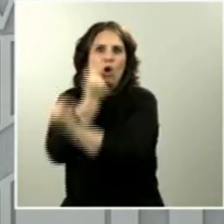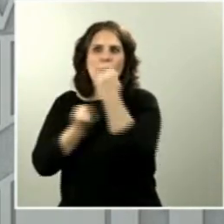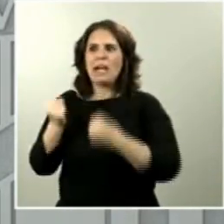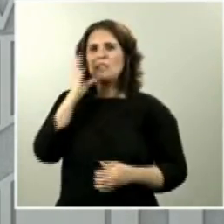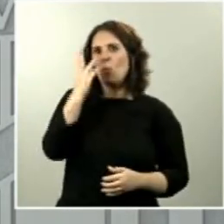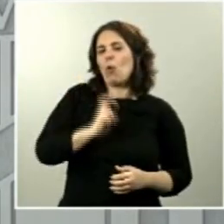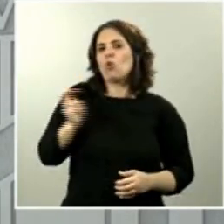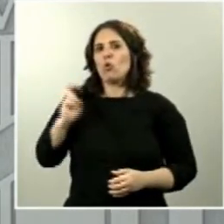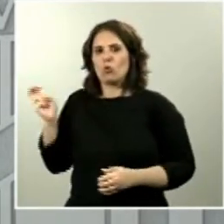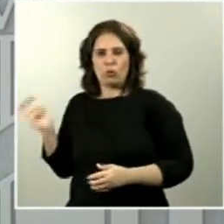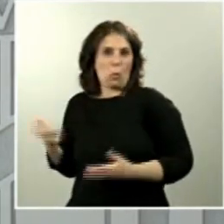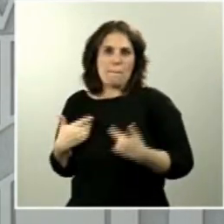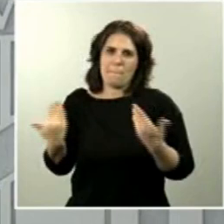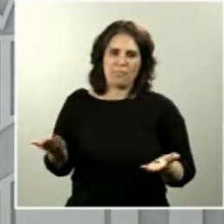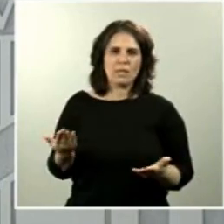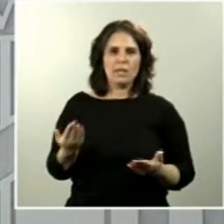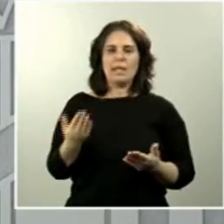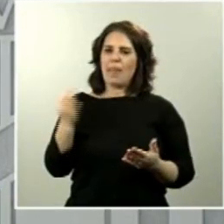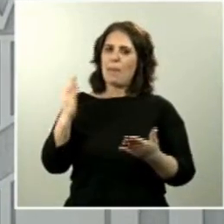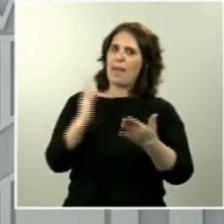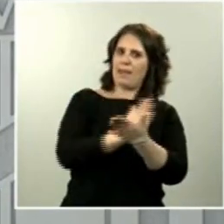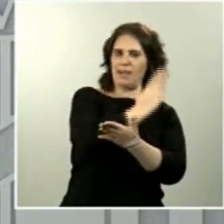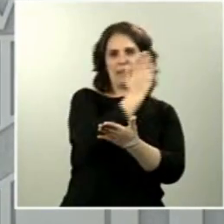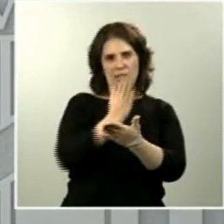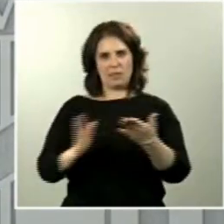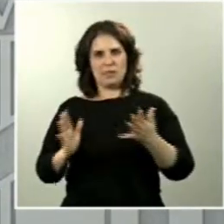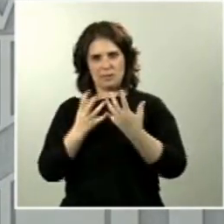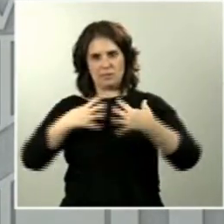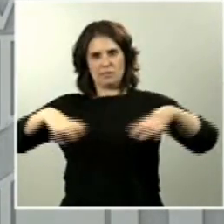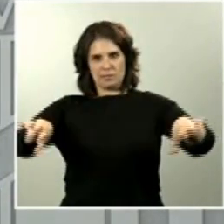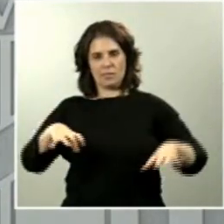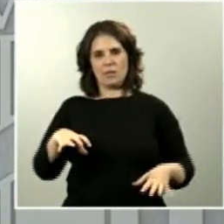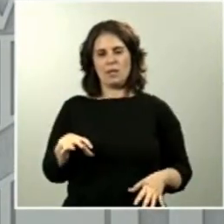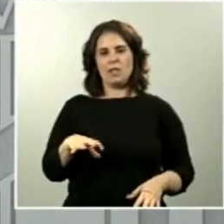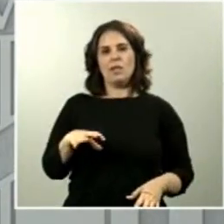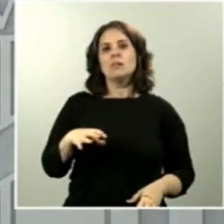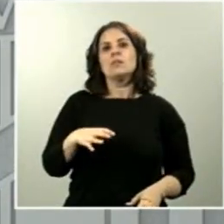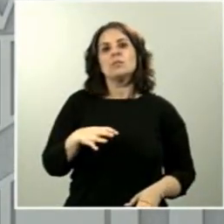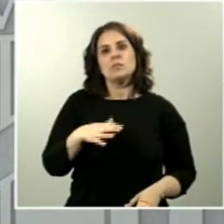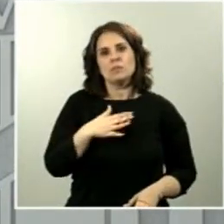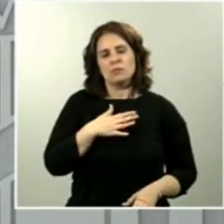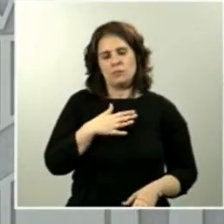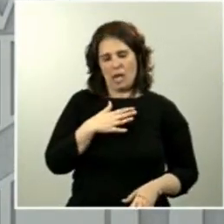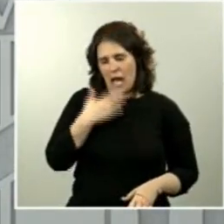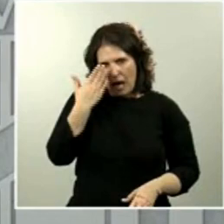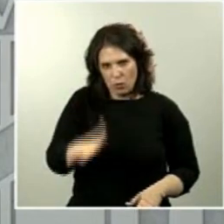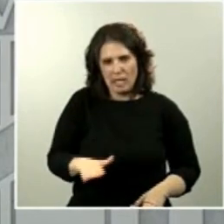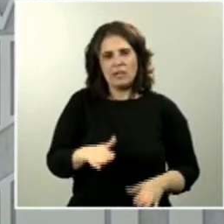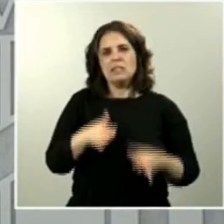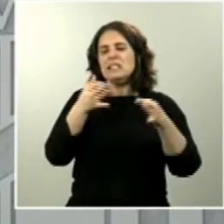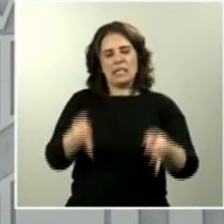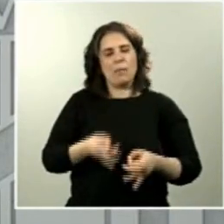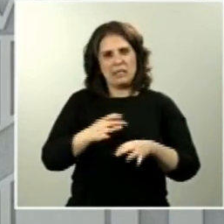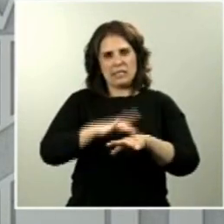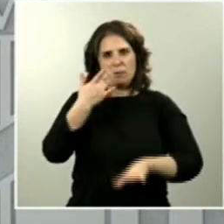bueno no mezclar ambas cuestiones, más allá de que, como siempre, nuestra máxima sensibilidad con las personas que huyen de otros países